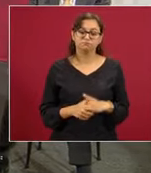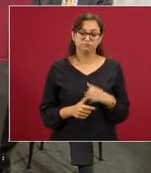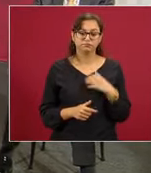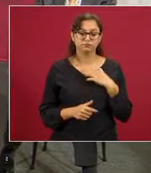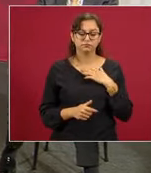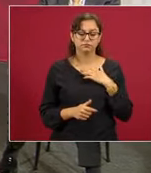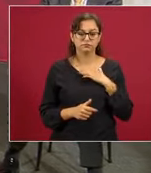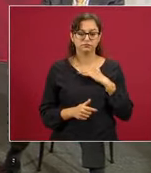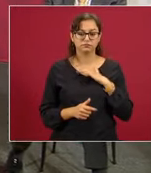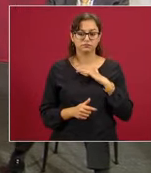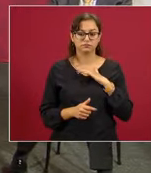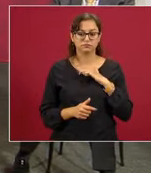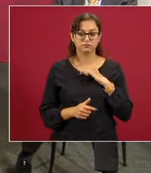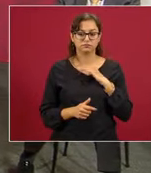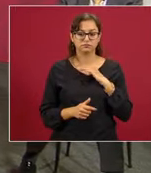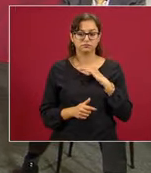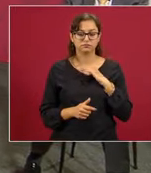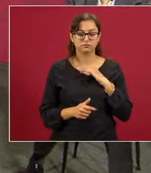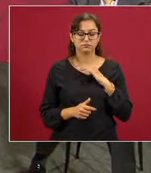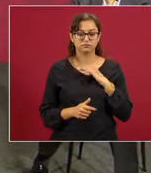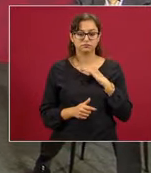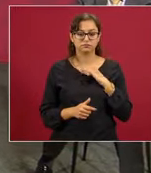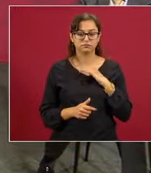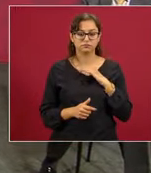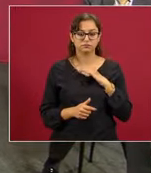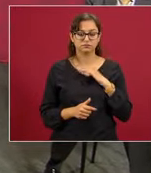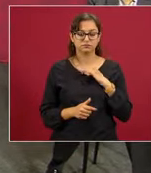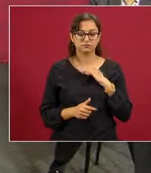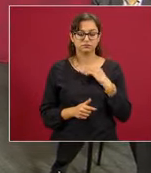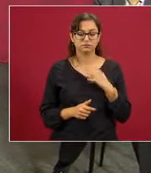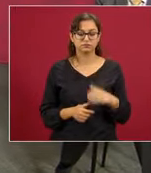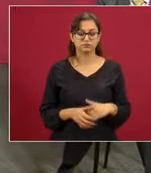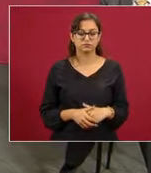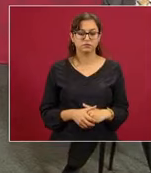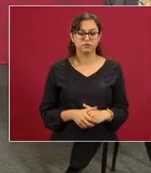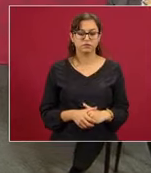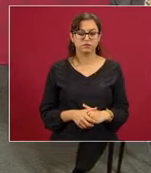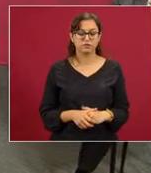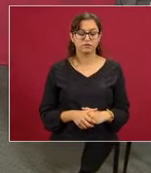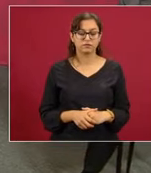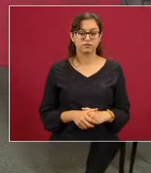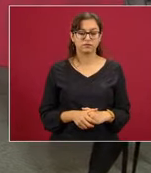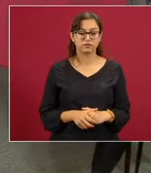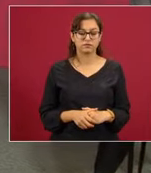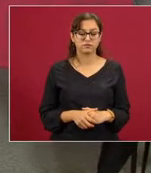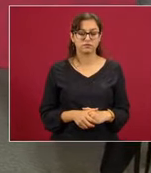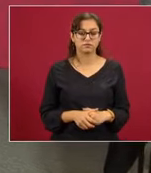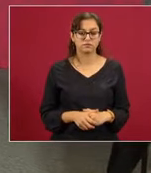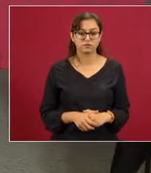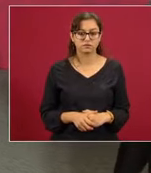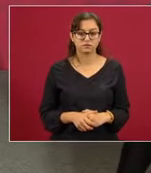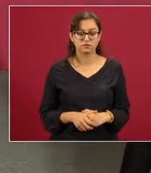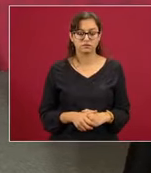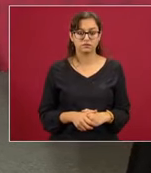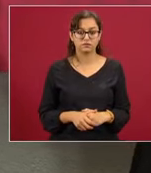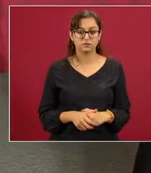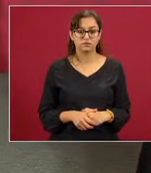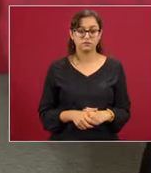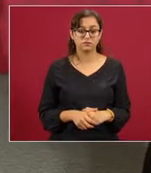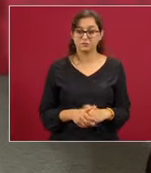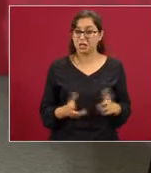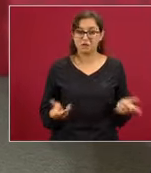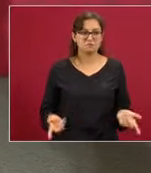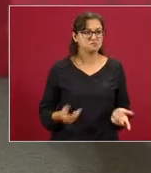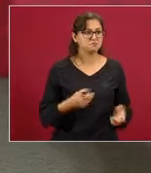habían puestos sin cubrir